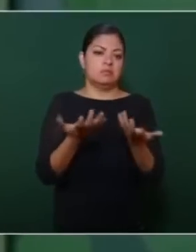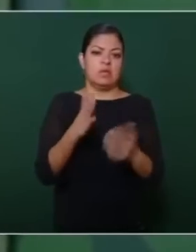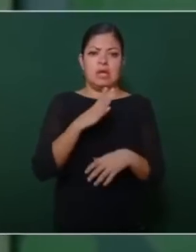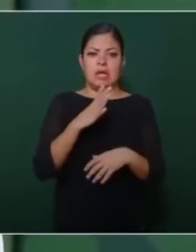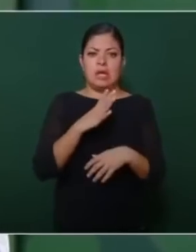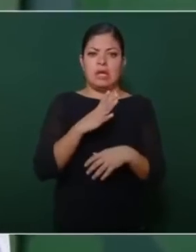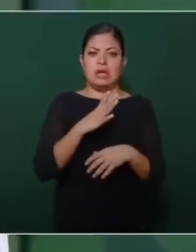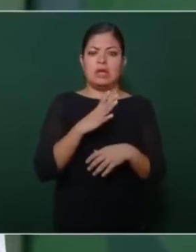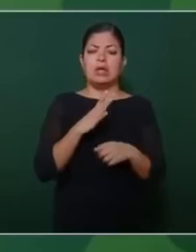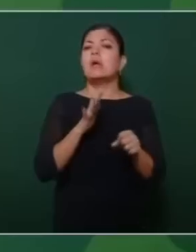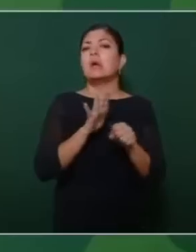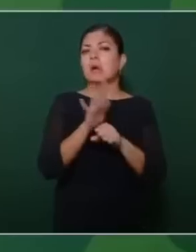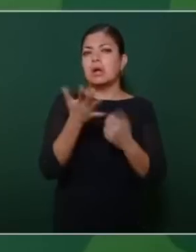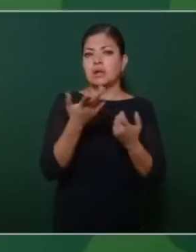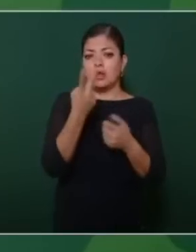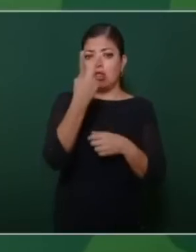párrafos.